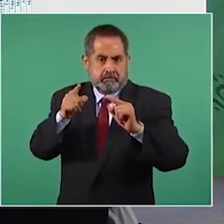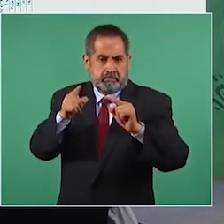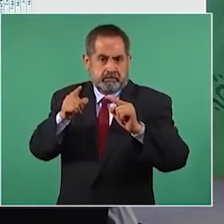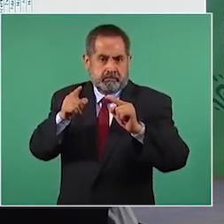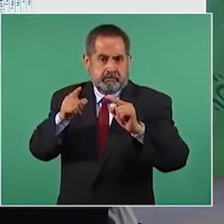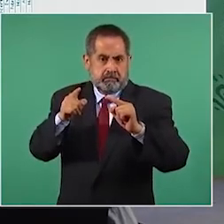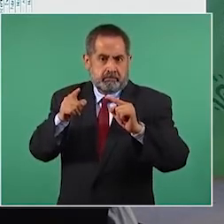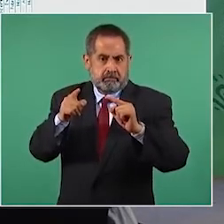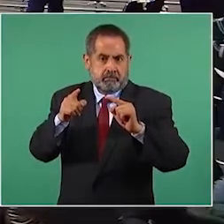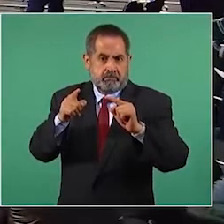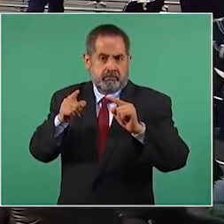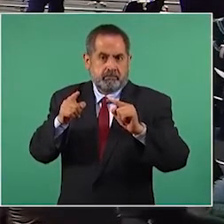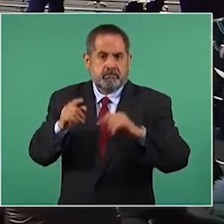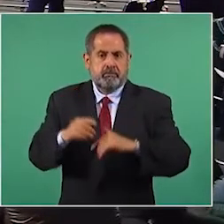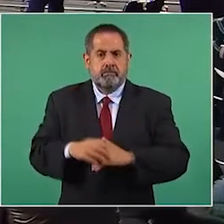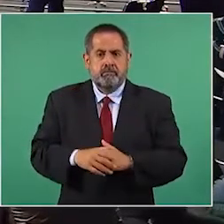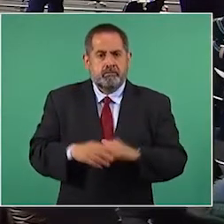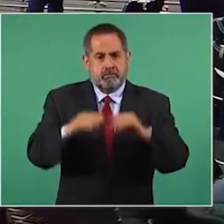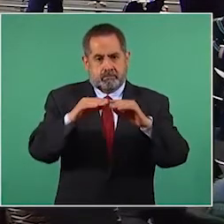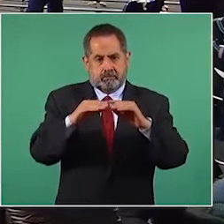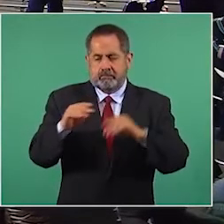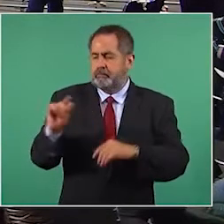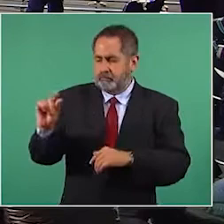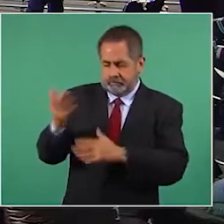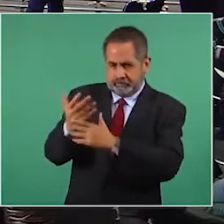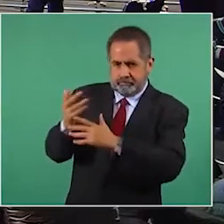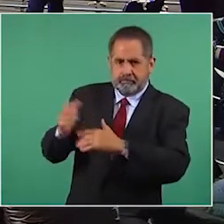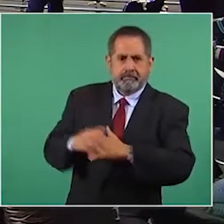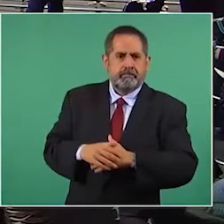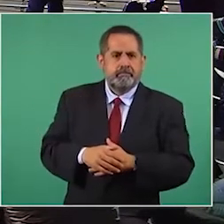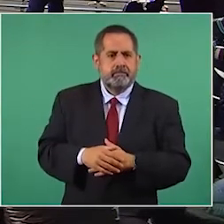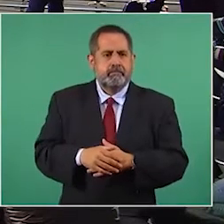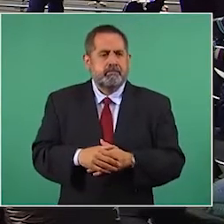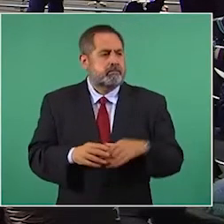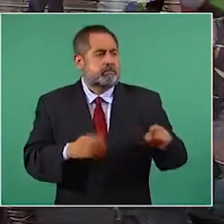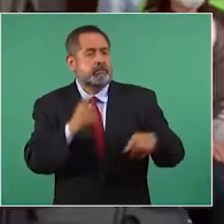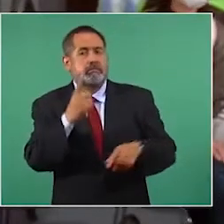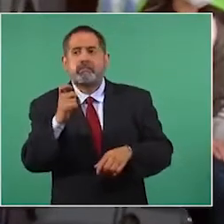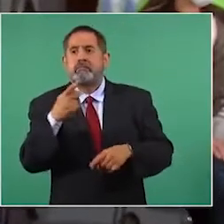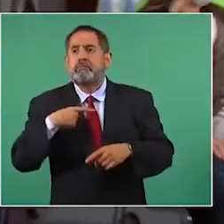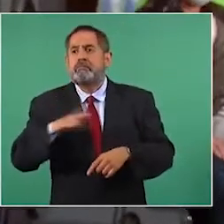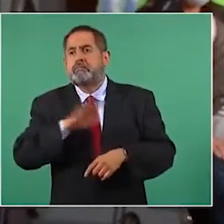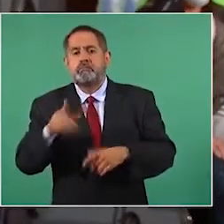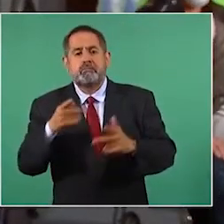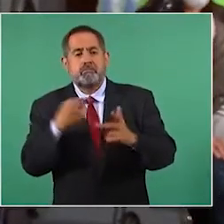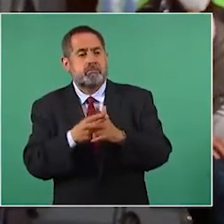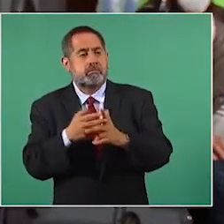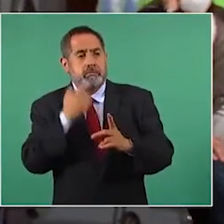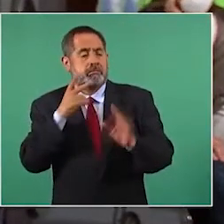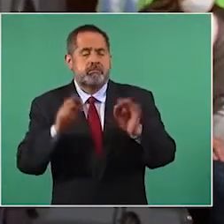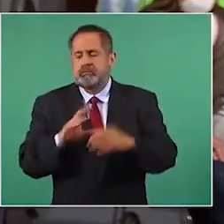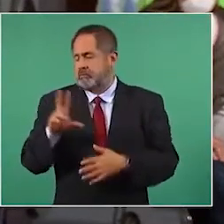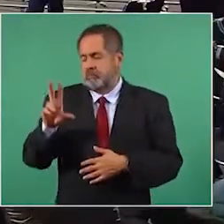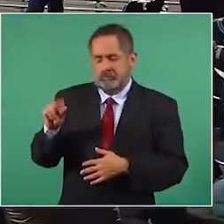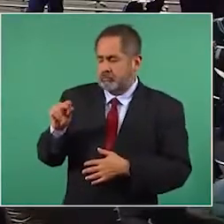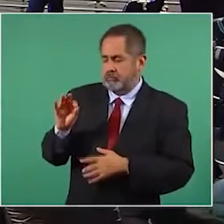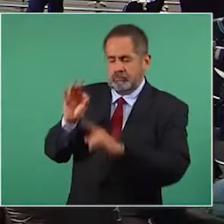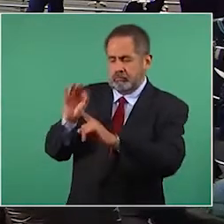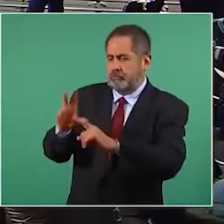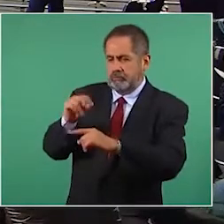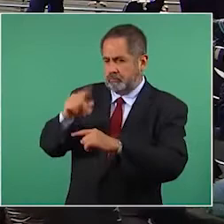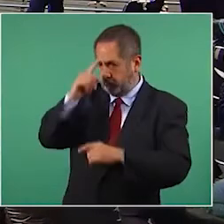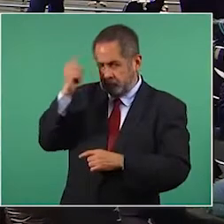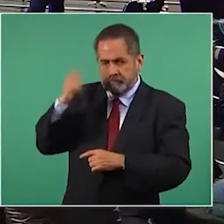Claro, lo que yo digo es que no puedo decir que tiene 100 muertos diarios y que eso es un éxito. Claro que no es un asunto